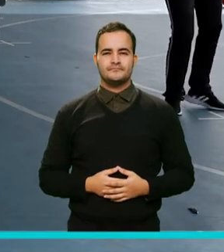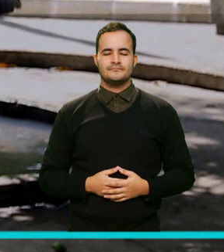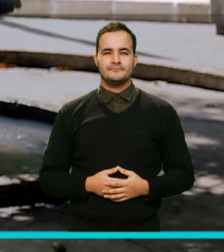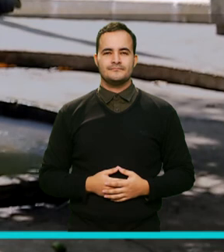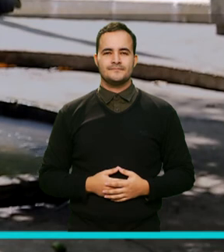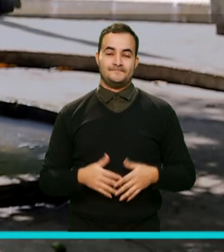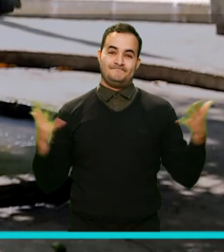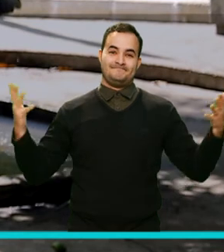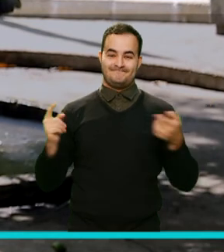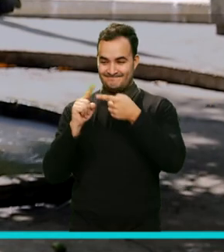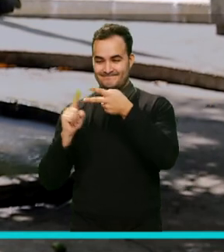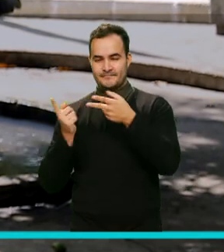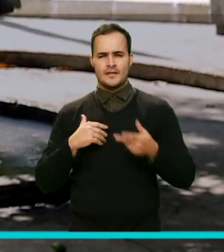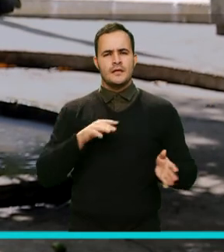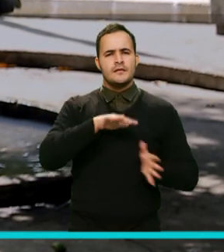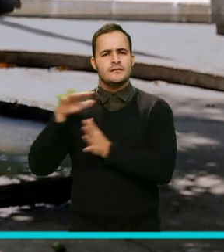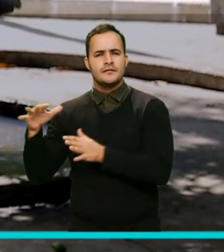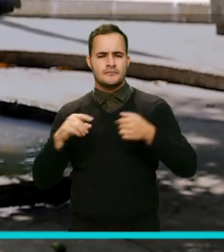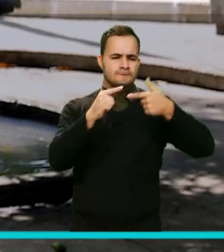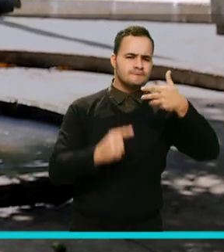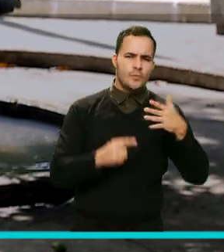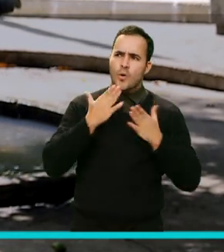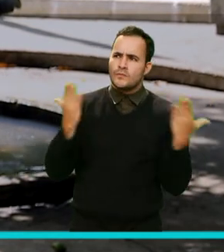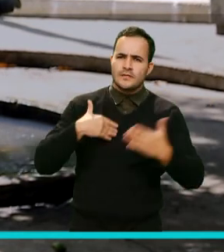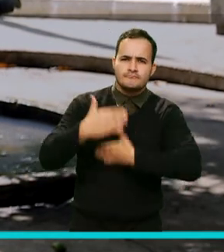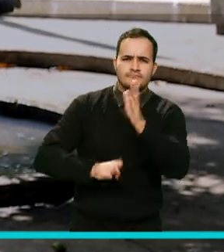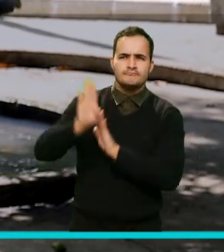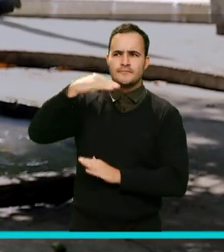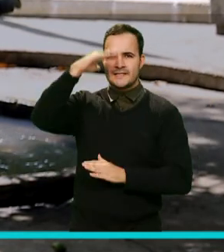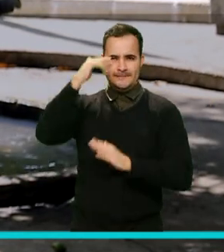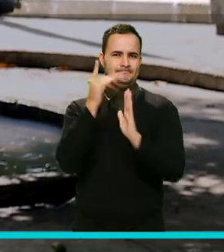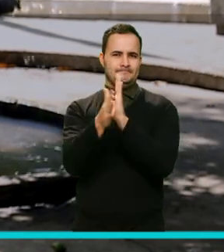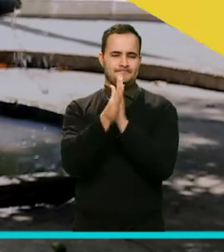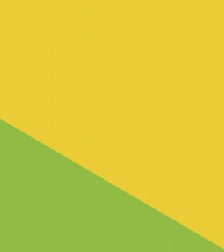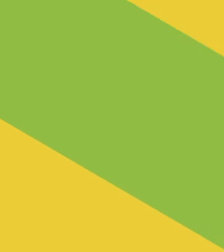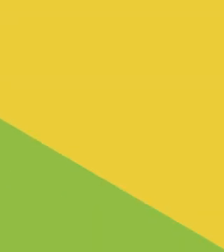Y ahora en Medellín Conecta TV es tiempo de conocer otros hechos destacados de la semana.